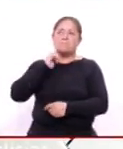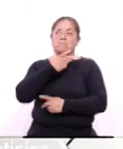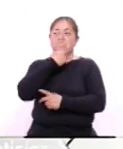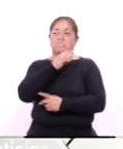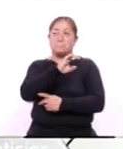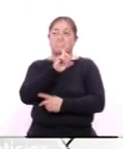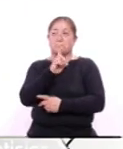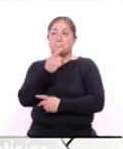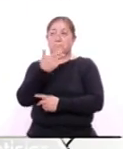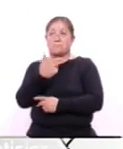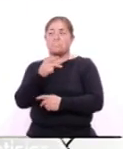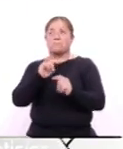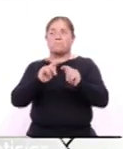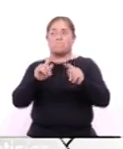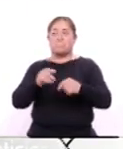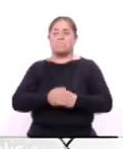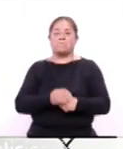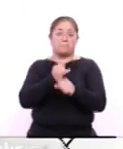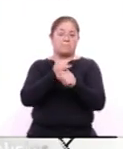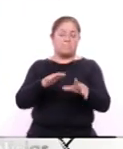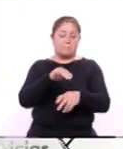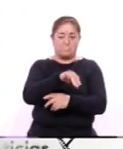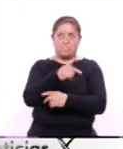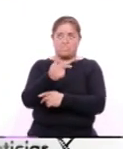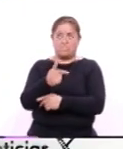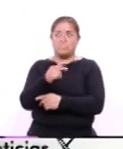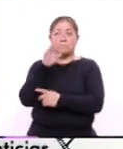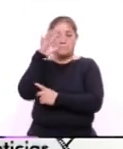con información de Maren Gómez Coracid Noticias